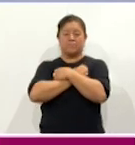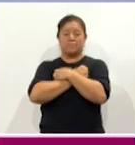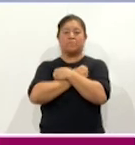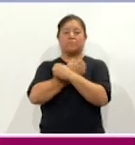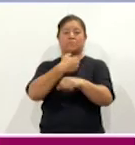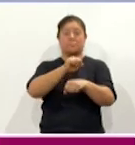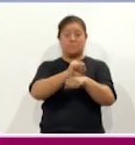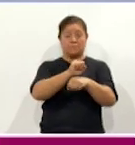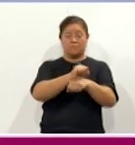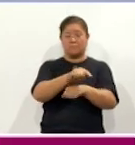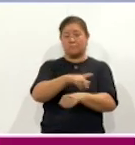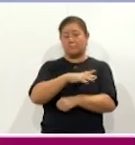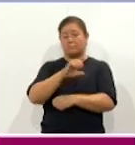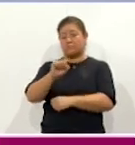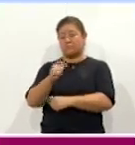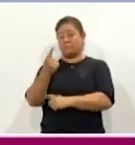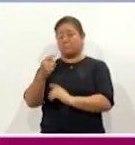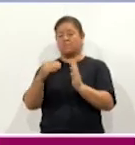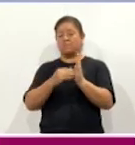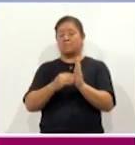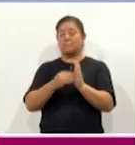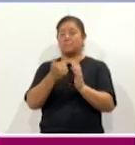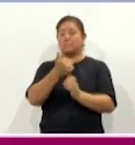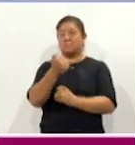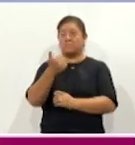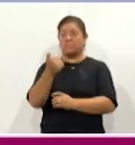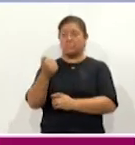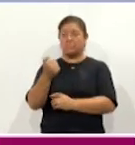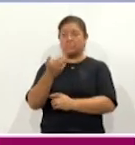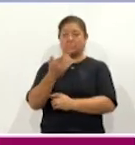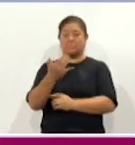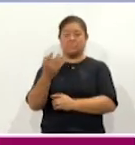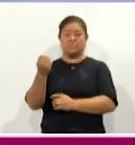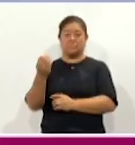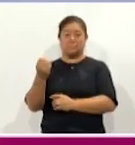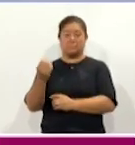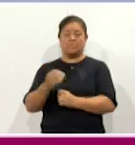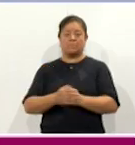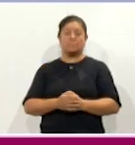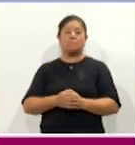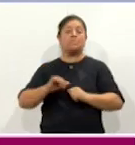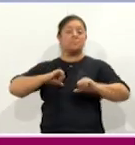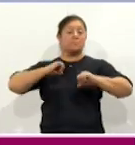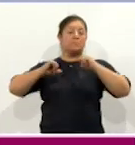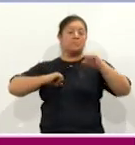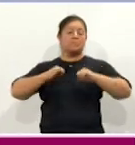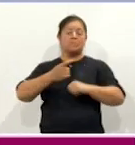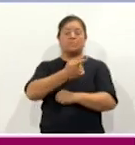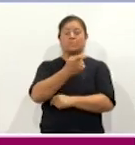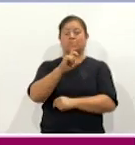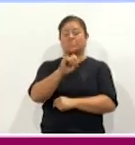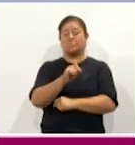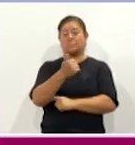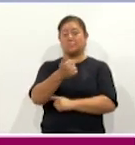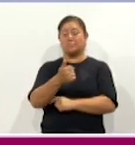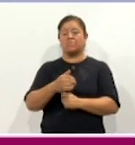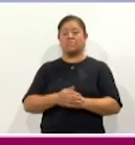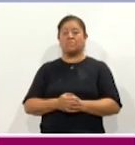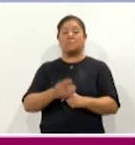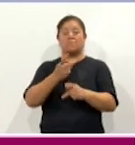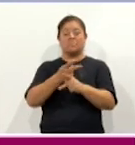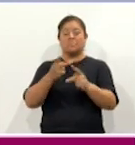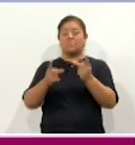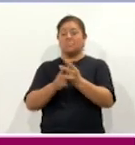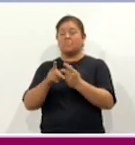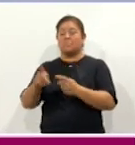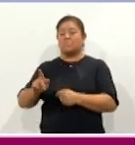atendemos a 61.659 adolescentes, en 126 bachilleratos